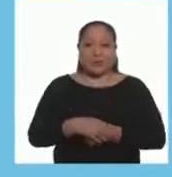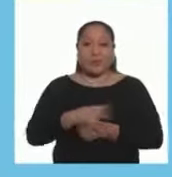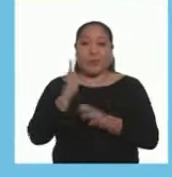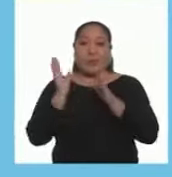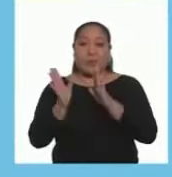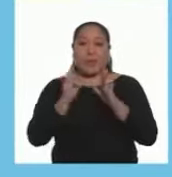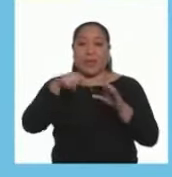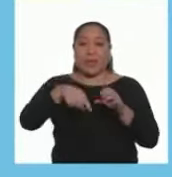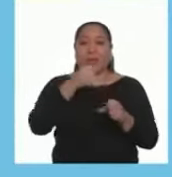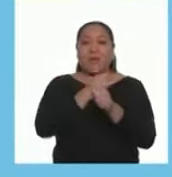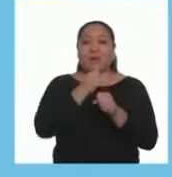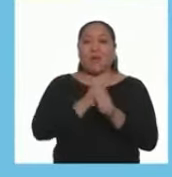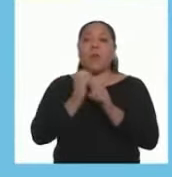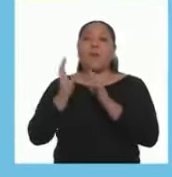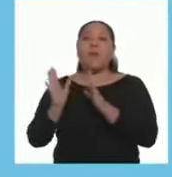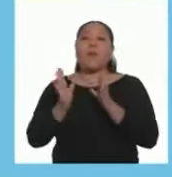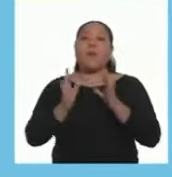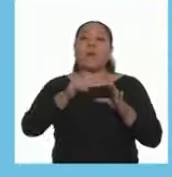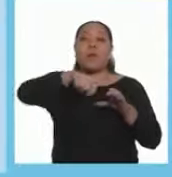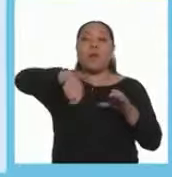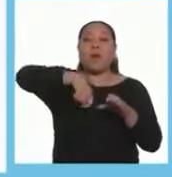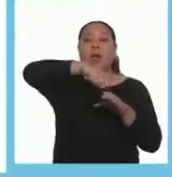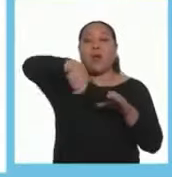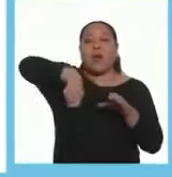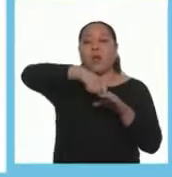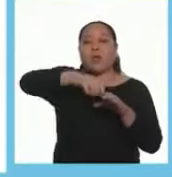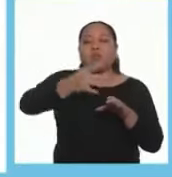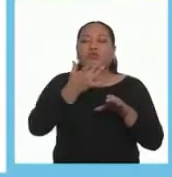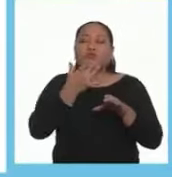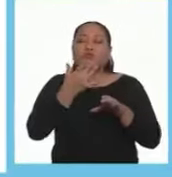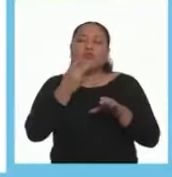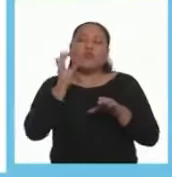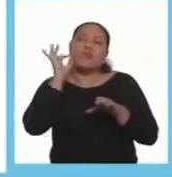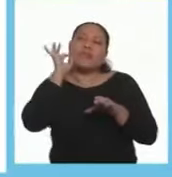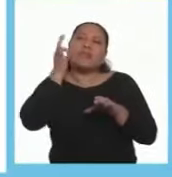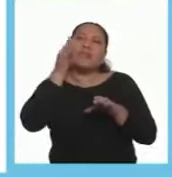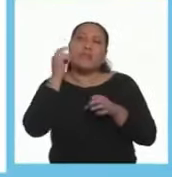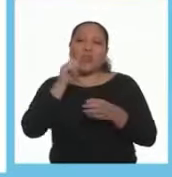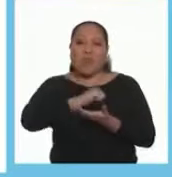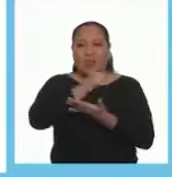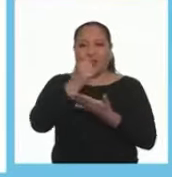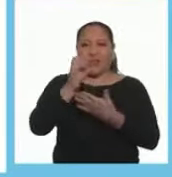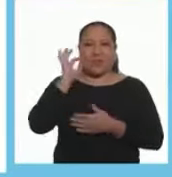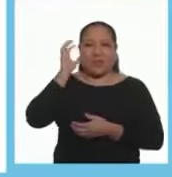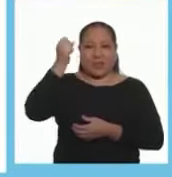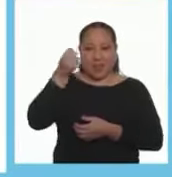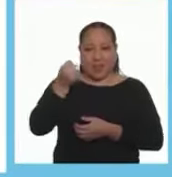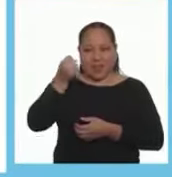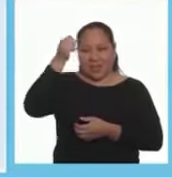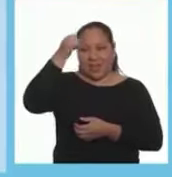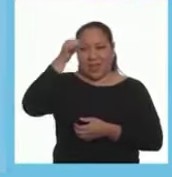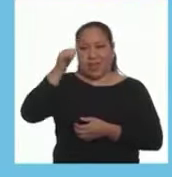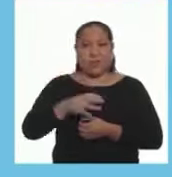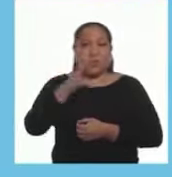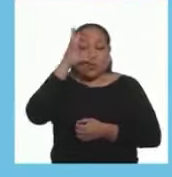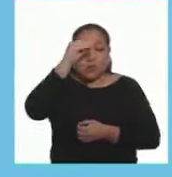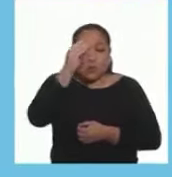Y con el desarrollo De la actividad Preparo Y pruebo Un rico arroz Con leche